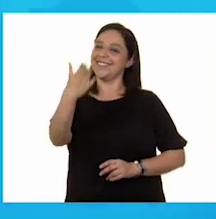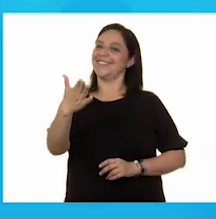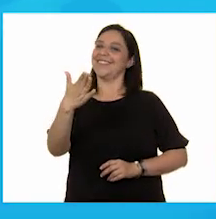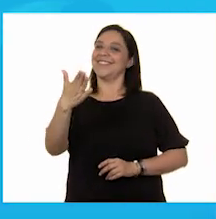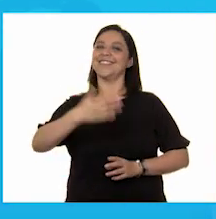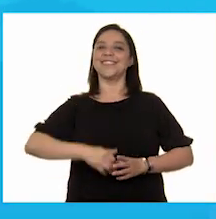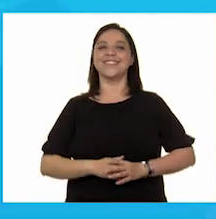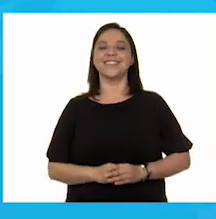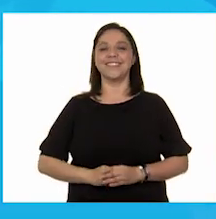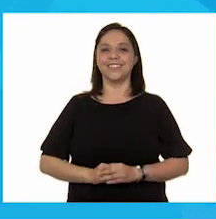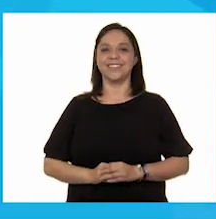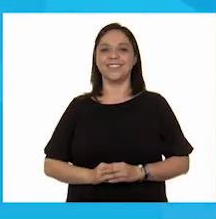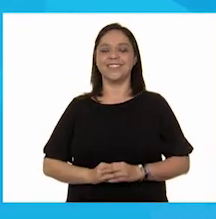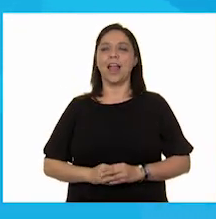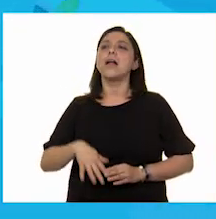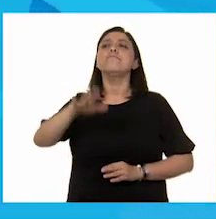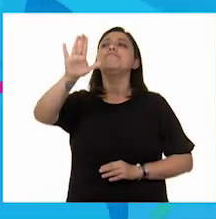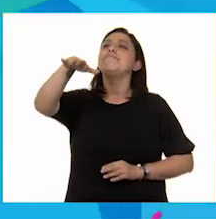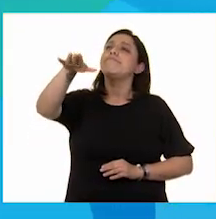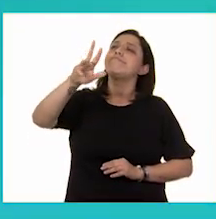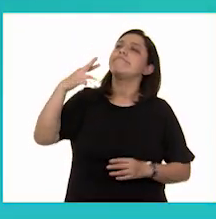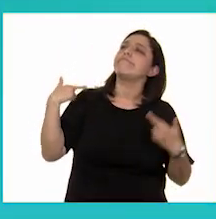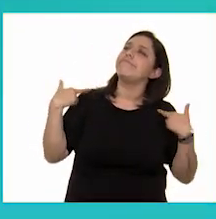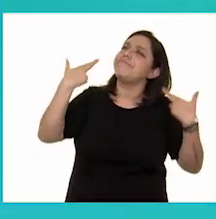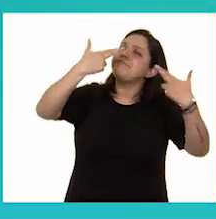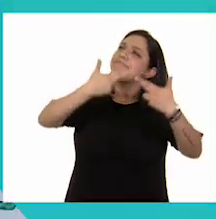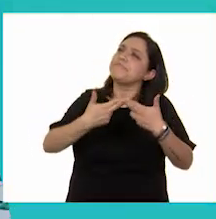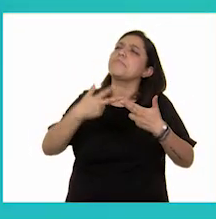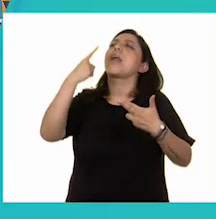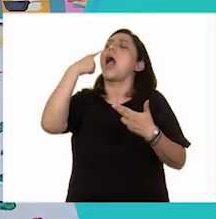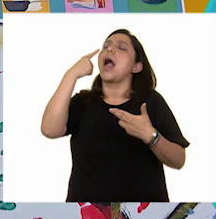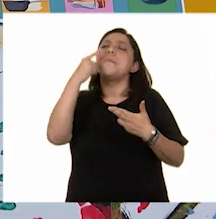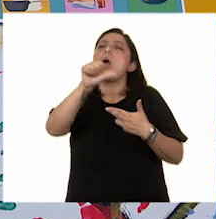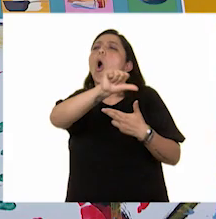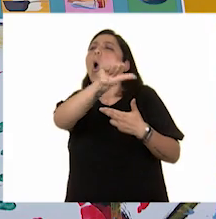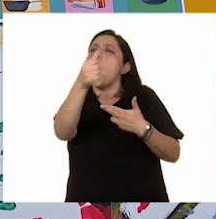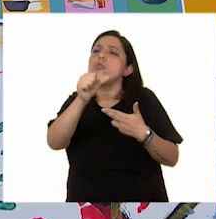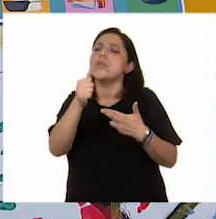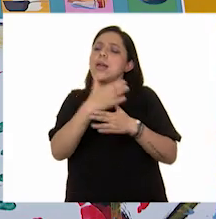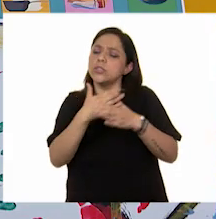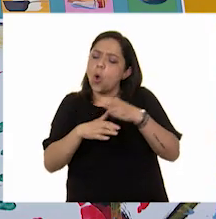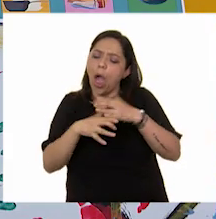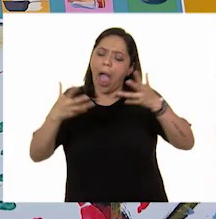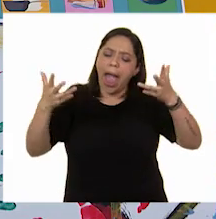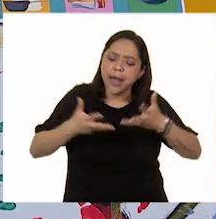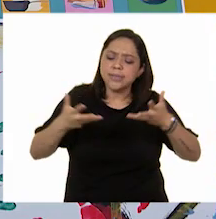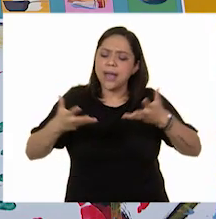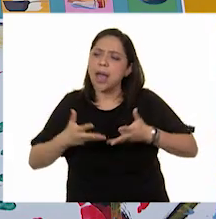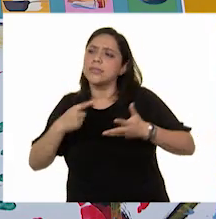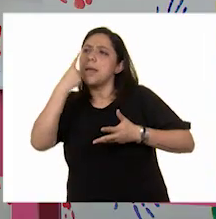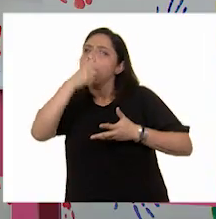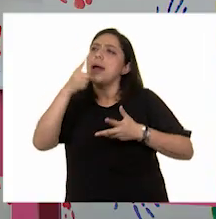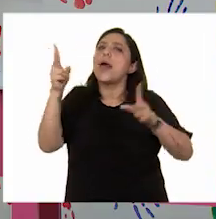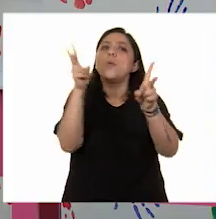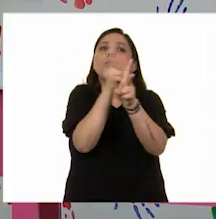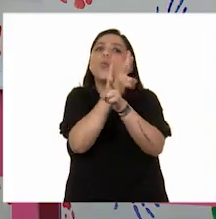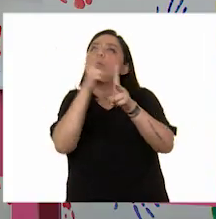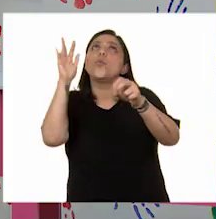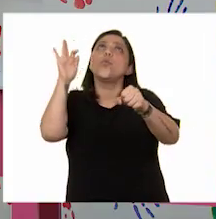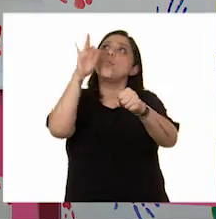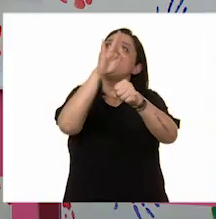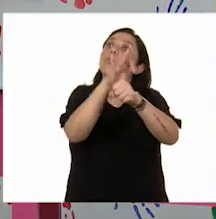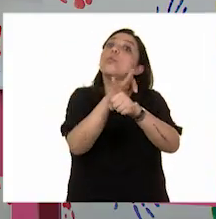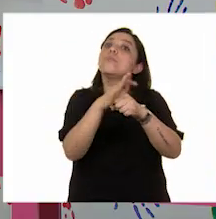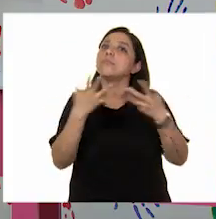¡Wow! Oiga, maestra. ¿Qué pasó? ¿Y qué otras acciones nos pueden ayudar a cuidar el aire? Ah, pues